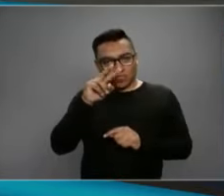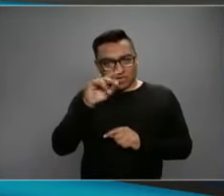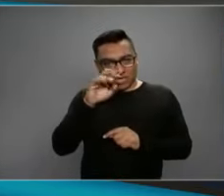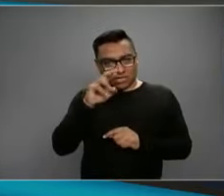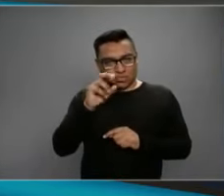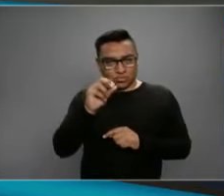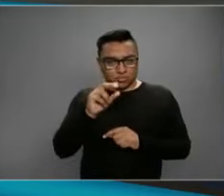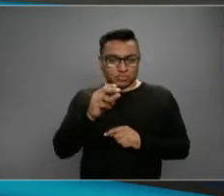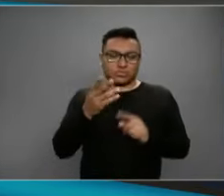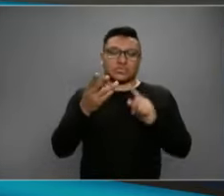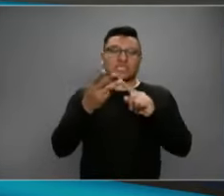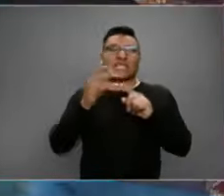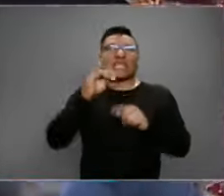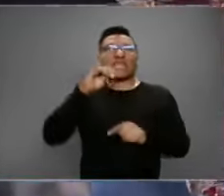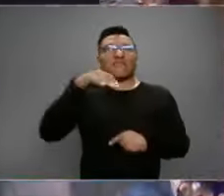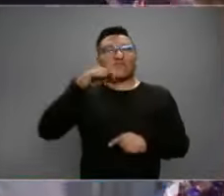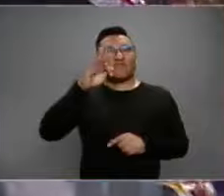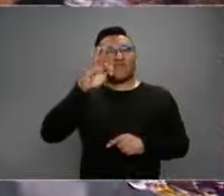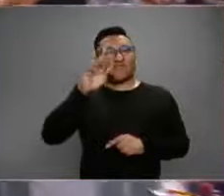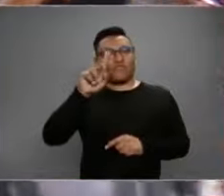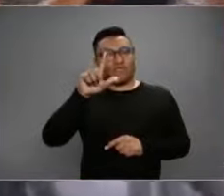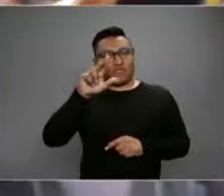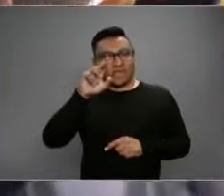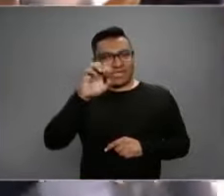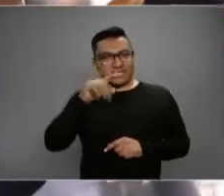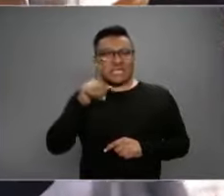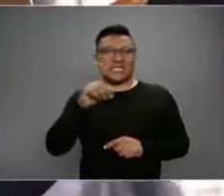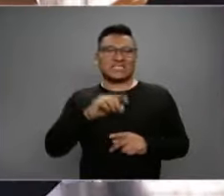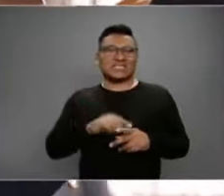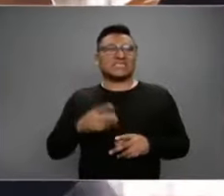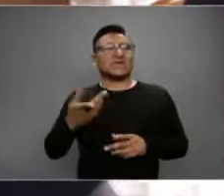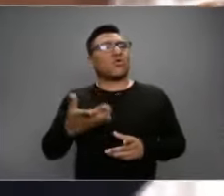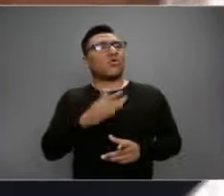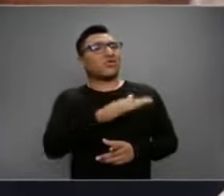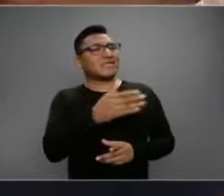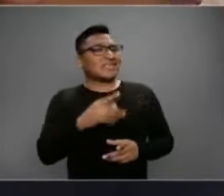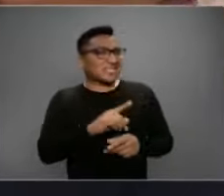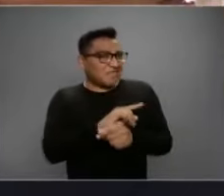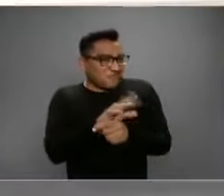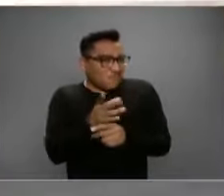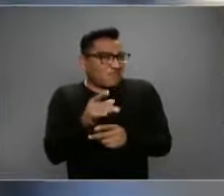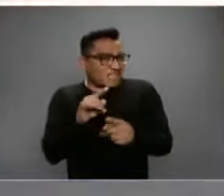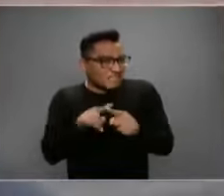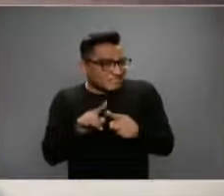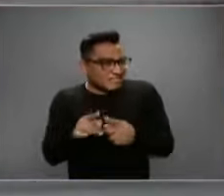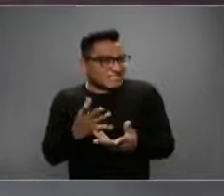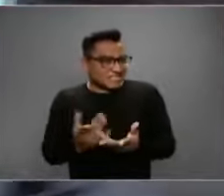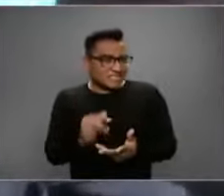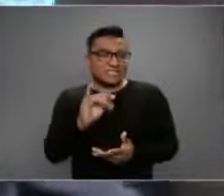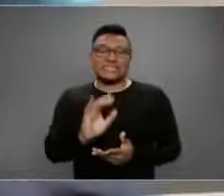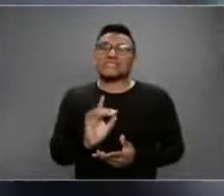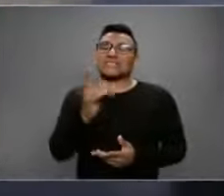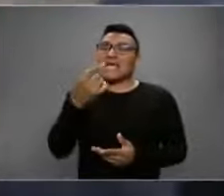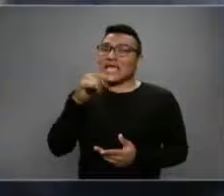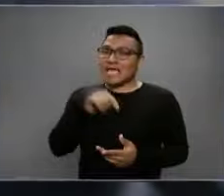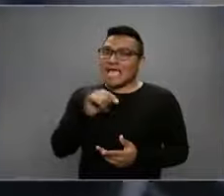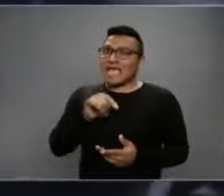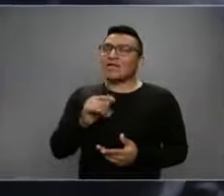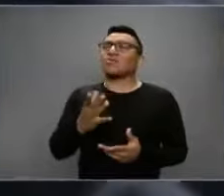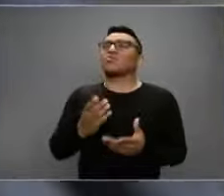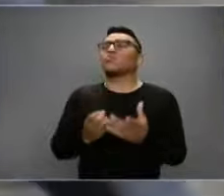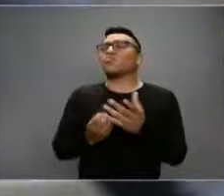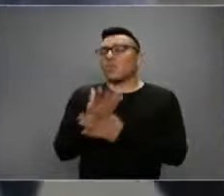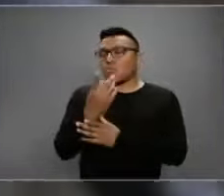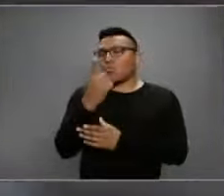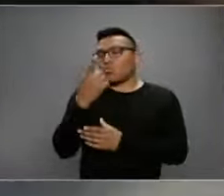otros virus como parainfluenza. Y hay varios tipos de coronavirus. Exactamente. Estamos siendo víctimas de un tipo. De uno nuevo, exactamente.